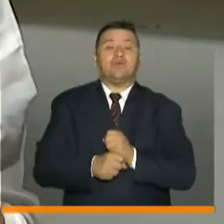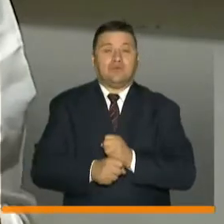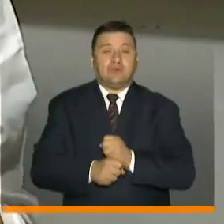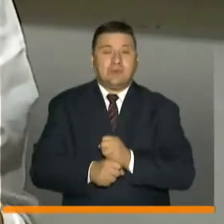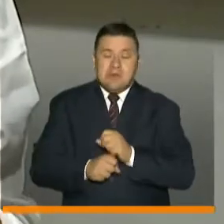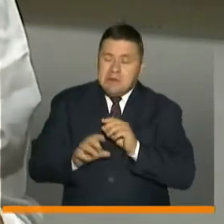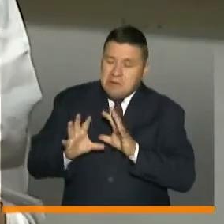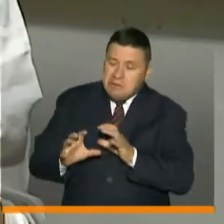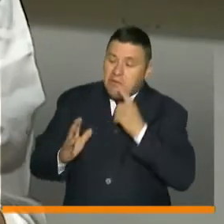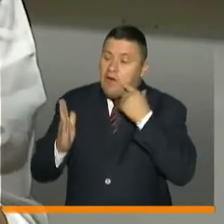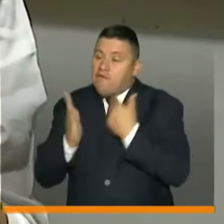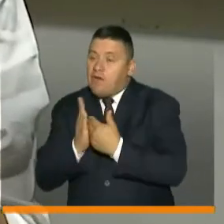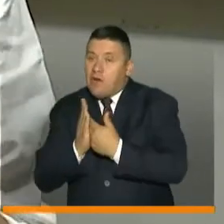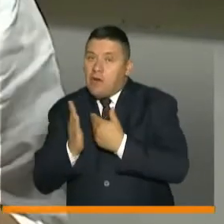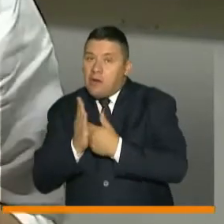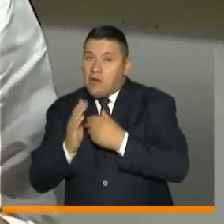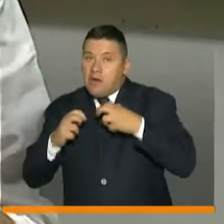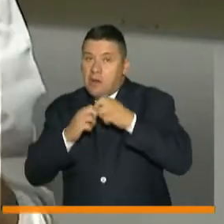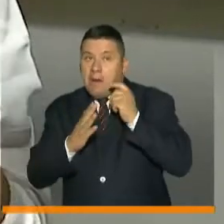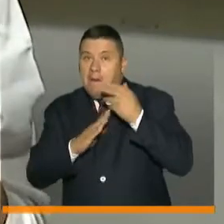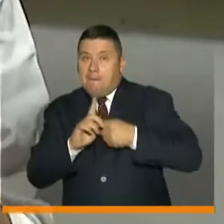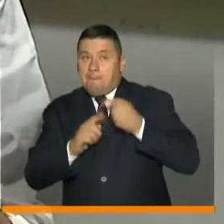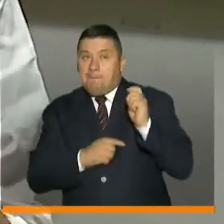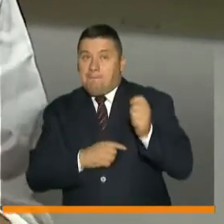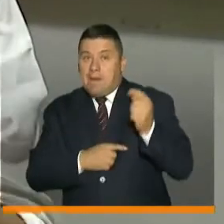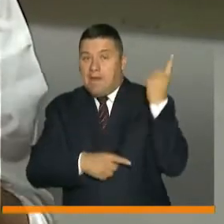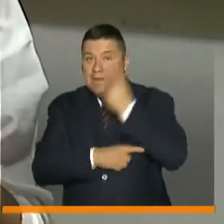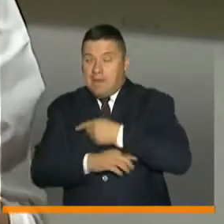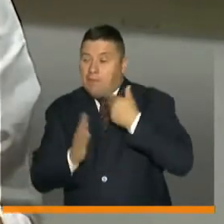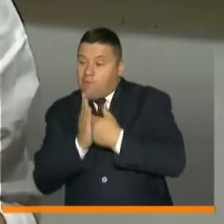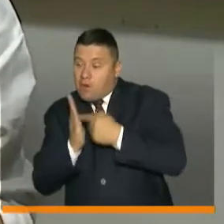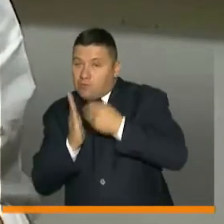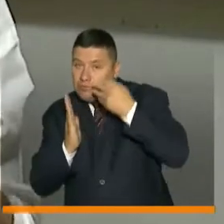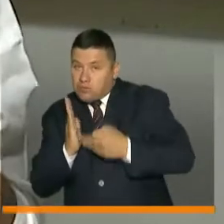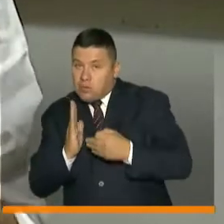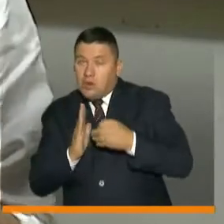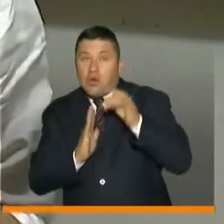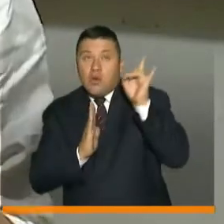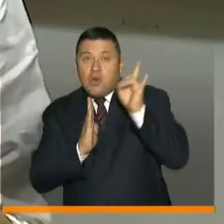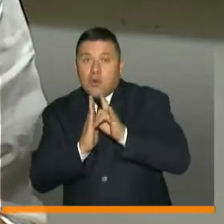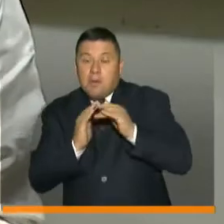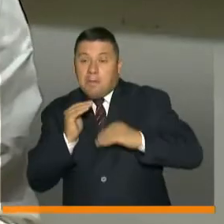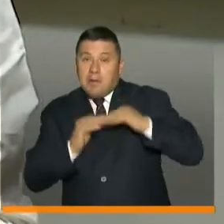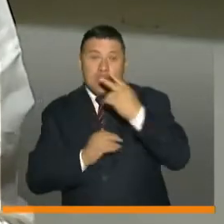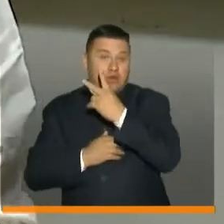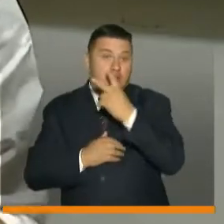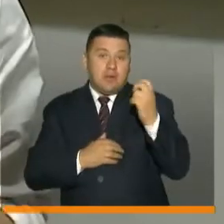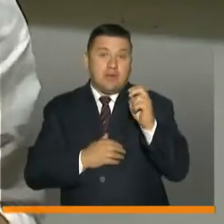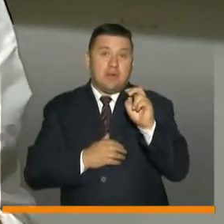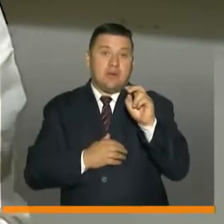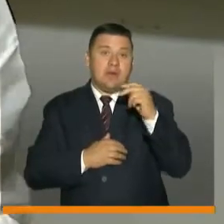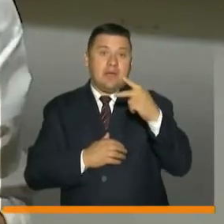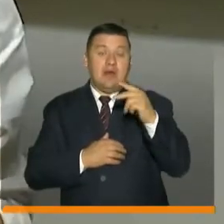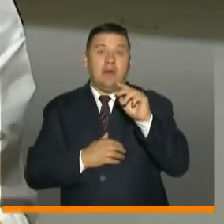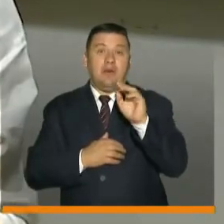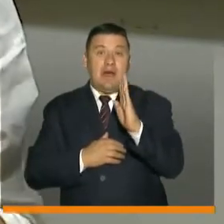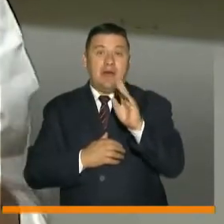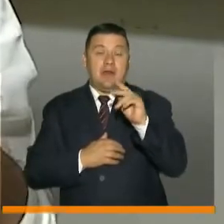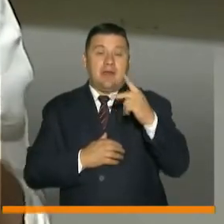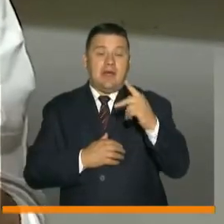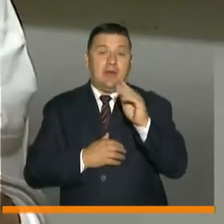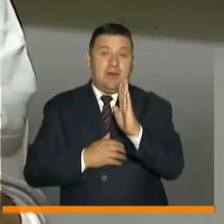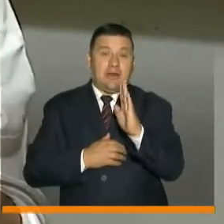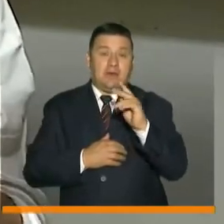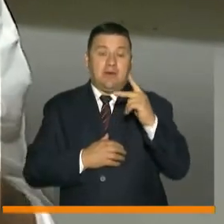edad, que tengan su factura de energía eléctrica al día, que el consumo no excede a los 200 kilovatios hora a mes,